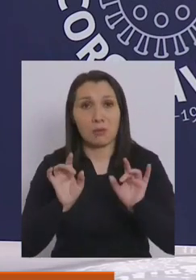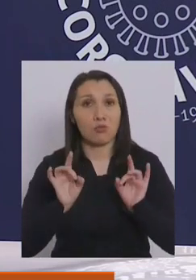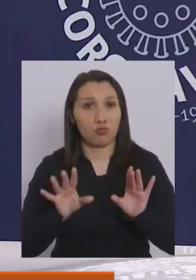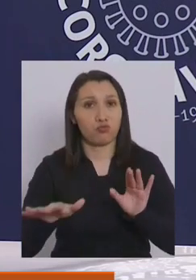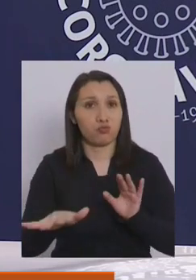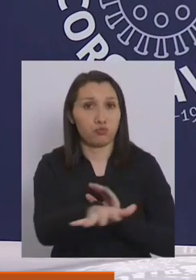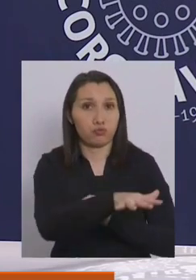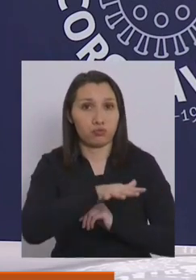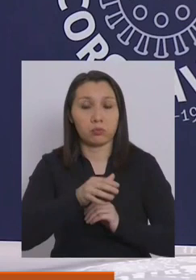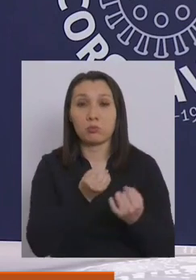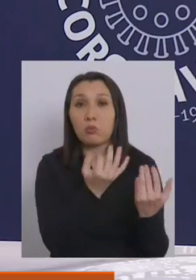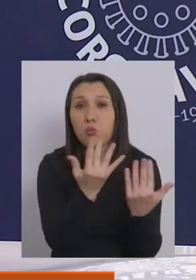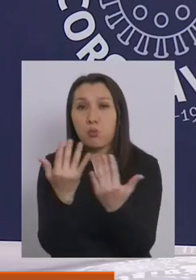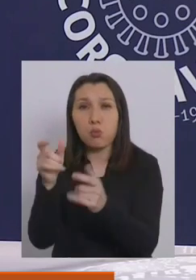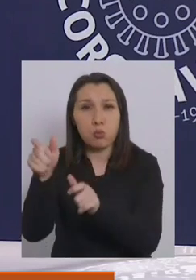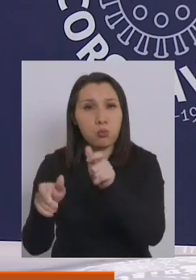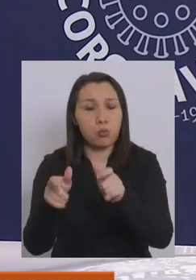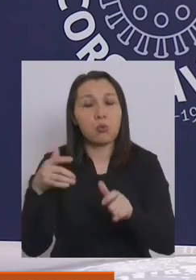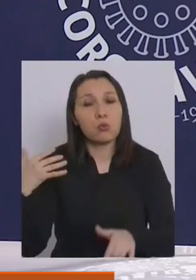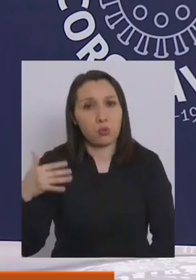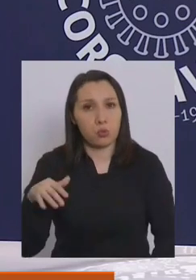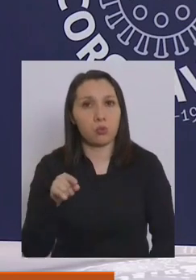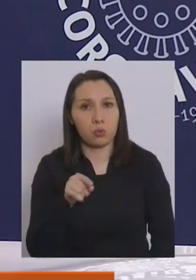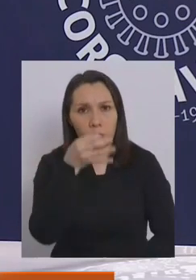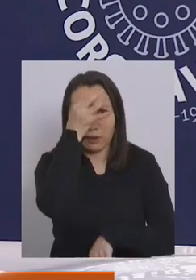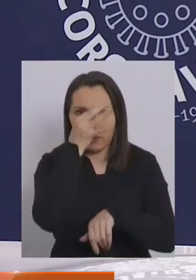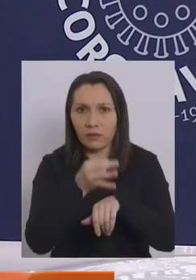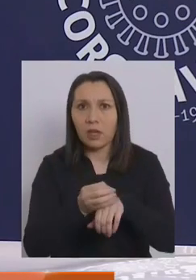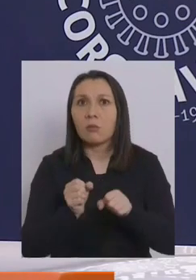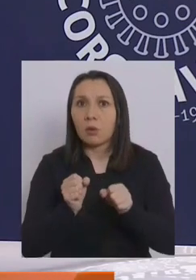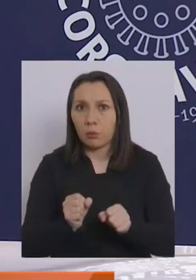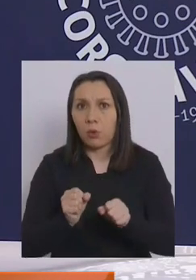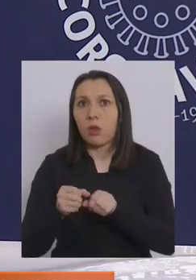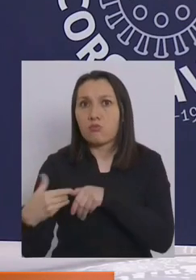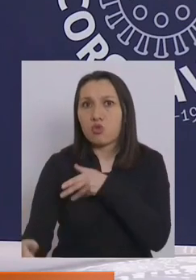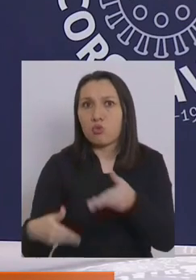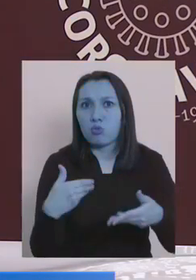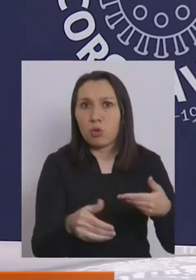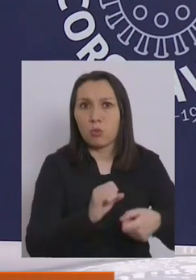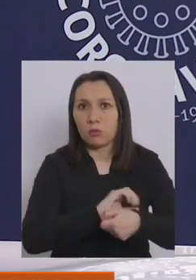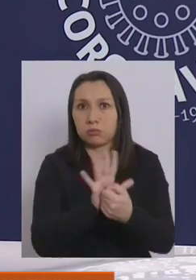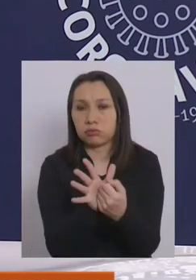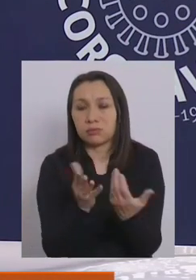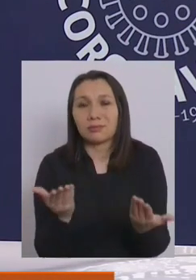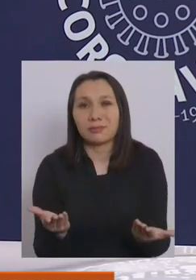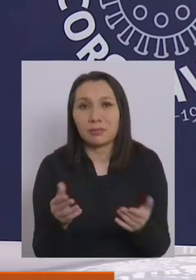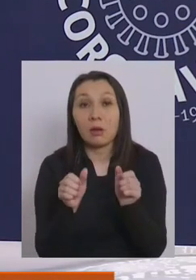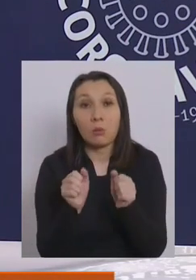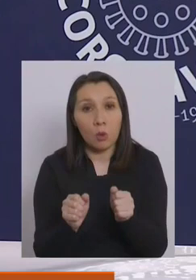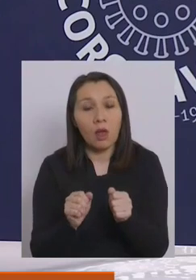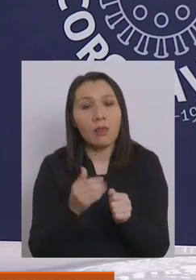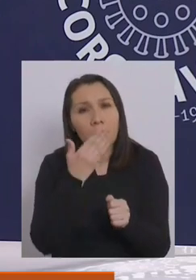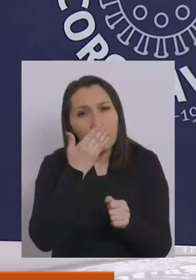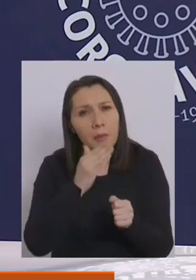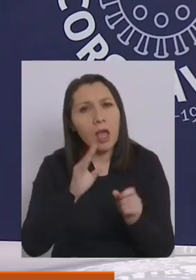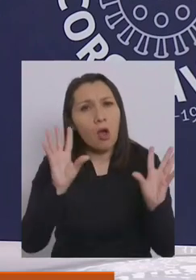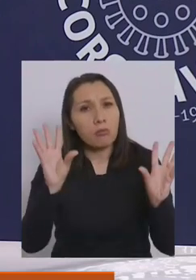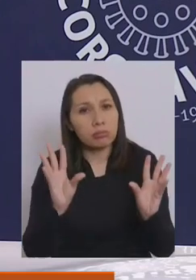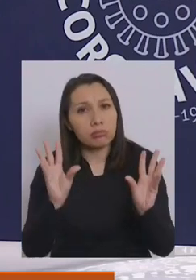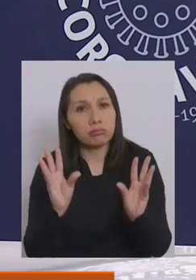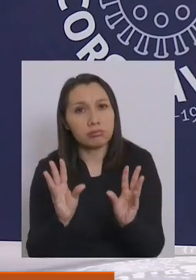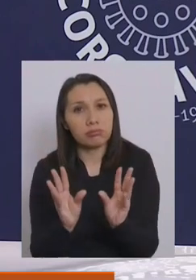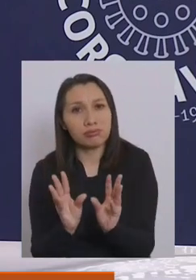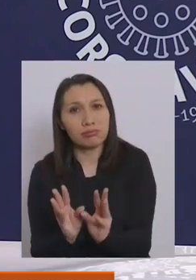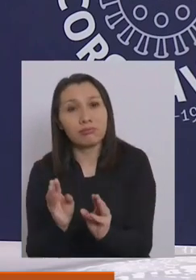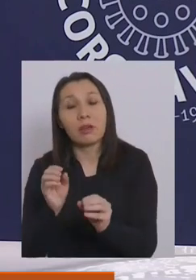todavía tenemos un número que es considerable de casos activos. Por lo tanto, para poder seguir evolucionando positivamente